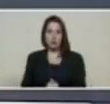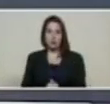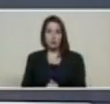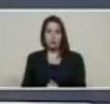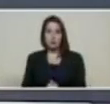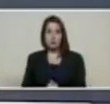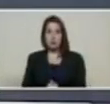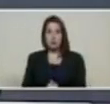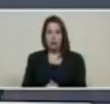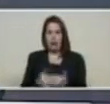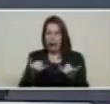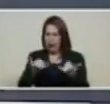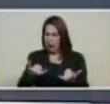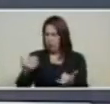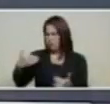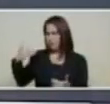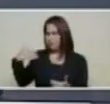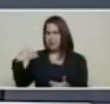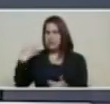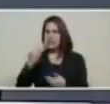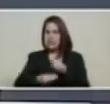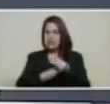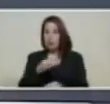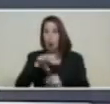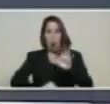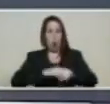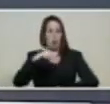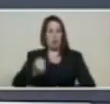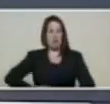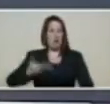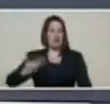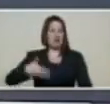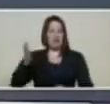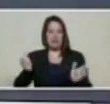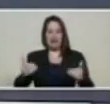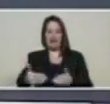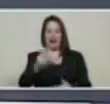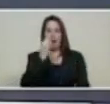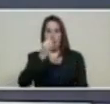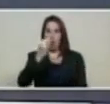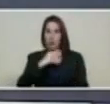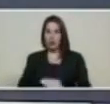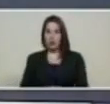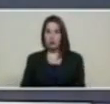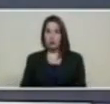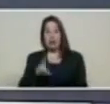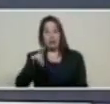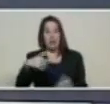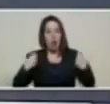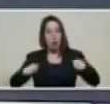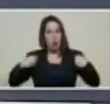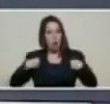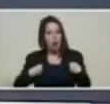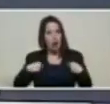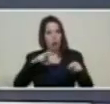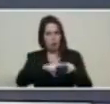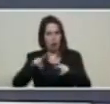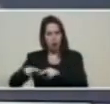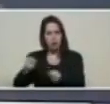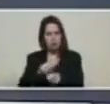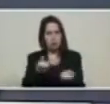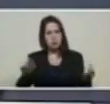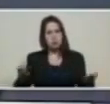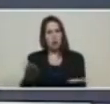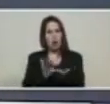de compras bien importantes para los CLAP, compramos parte de los morrales para los niños en las escuelas,